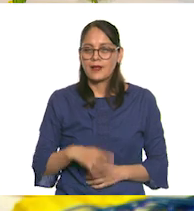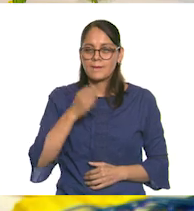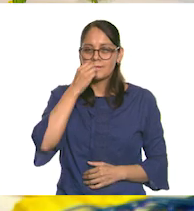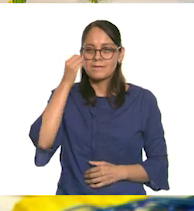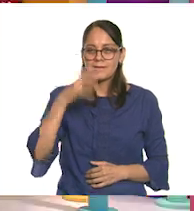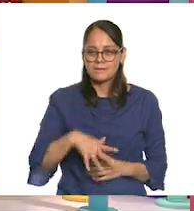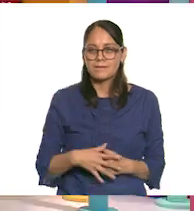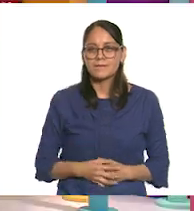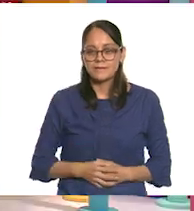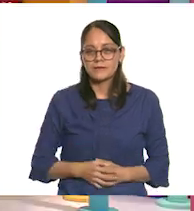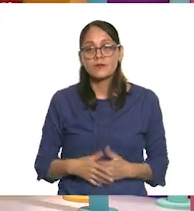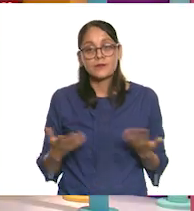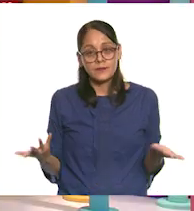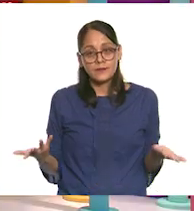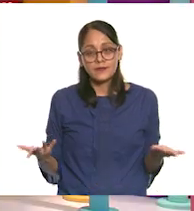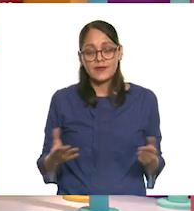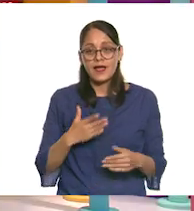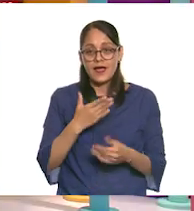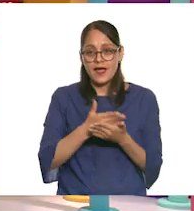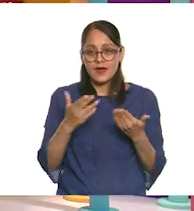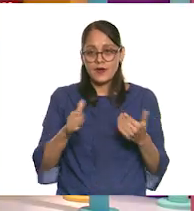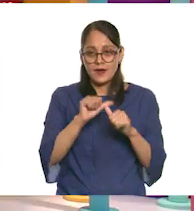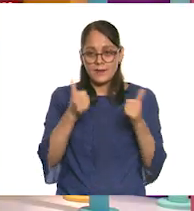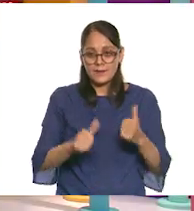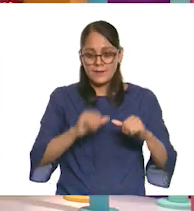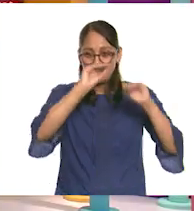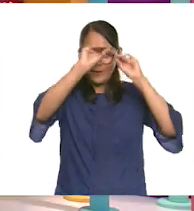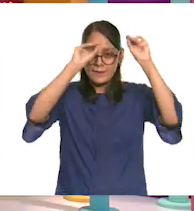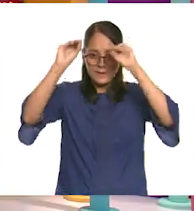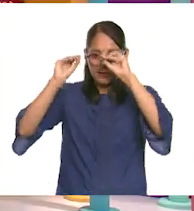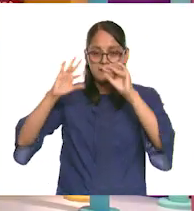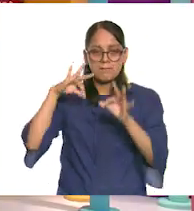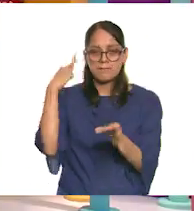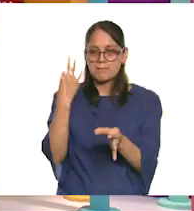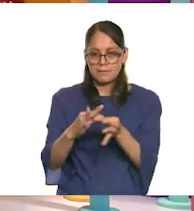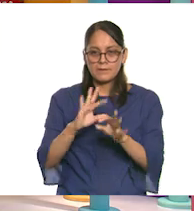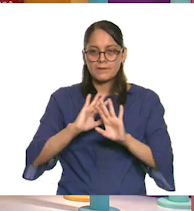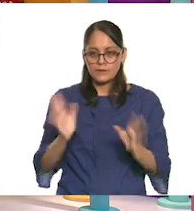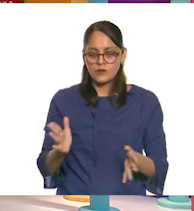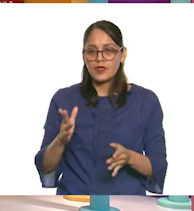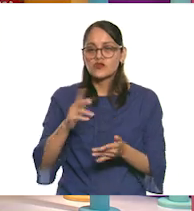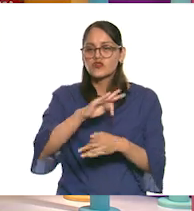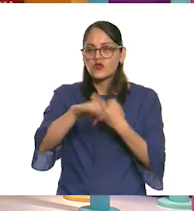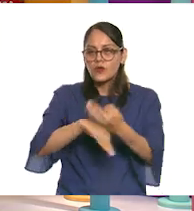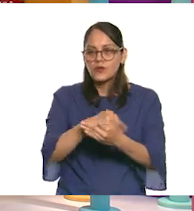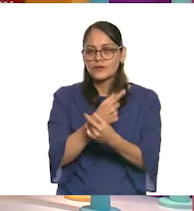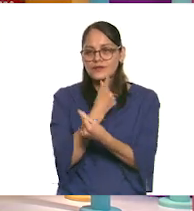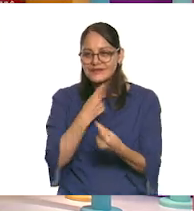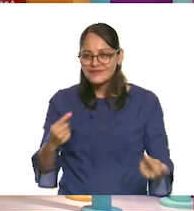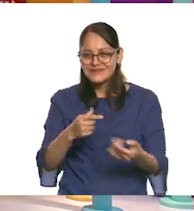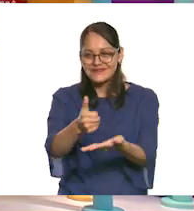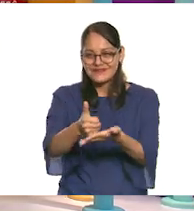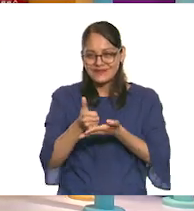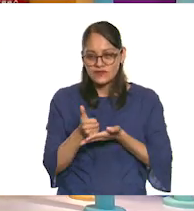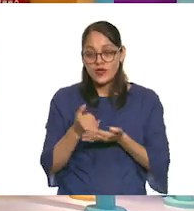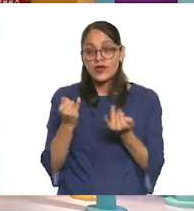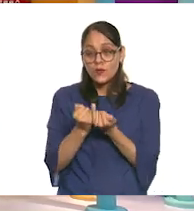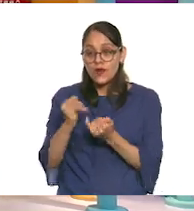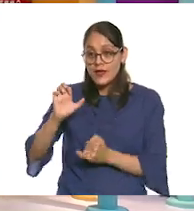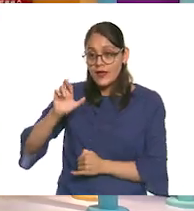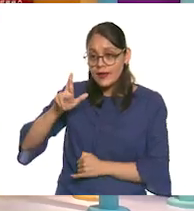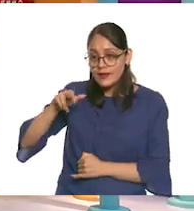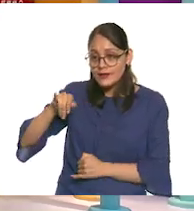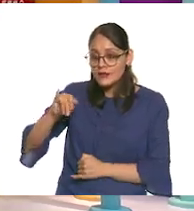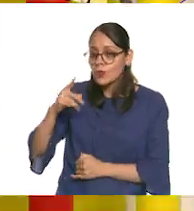Maravilloso. Bueno, pues hemos terminado de hacer nuestra instalación artística con la ayuda de todas y todos. Y además, Erick, te tengo una